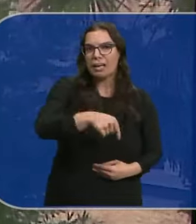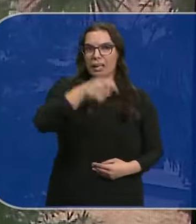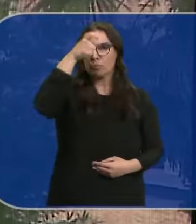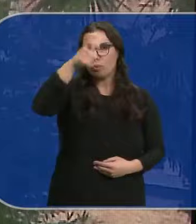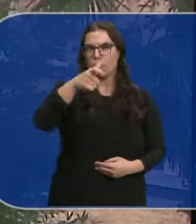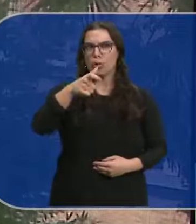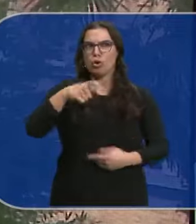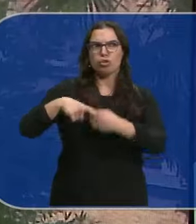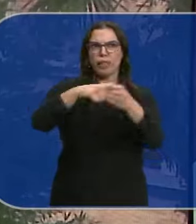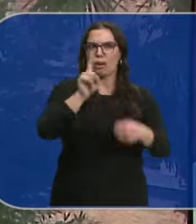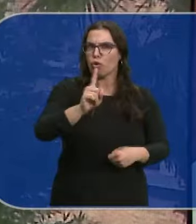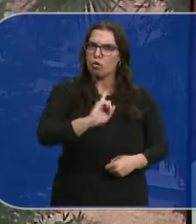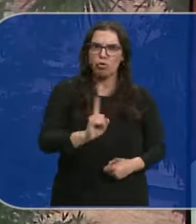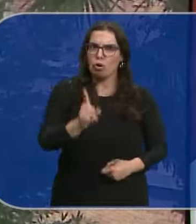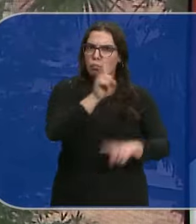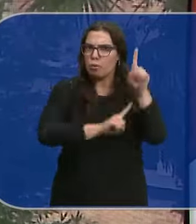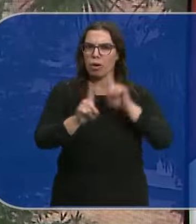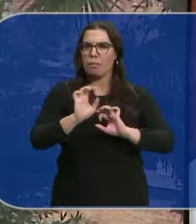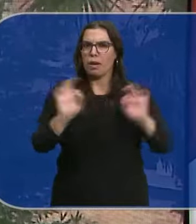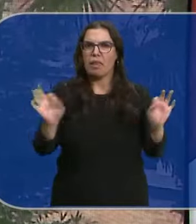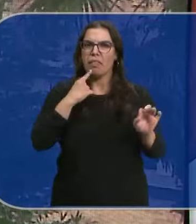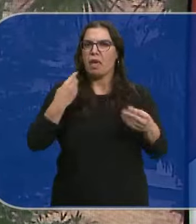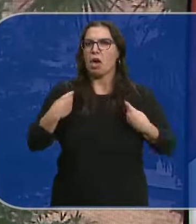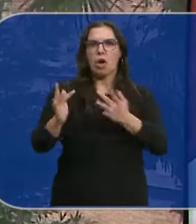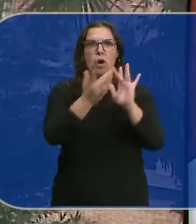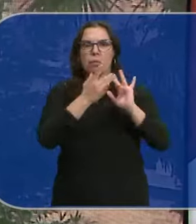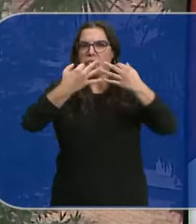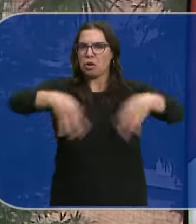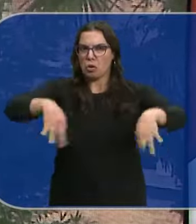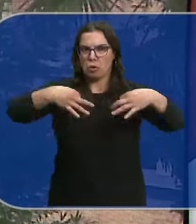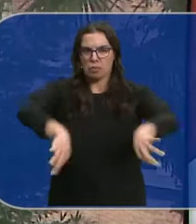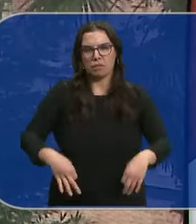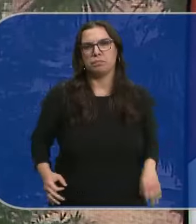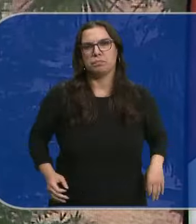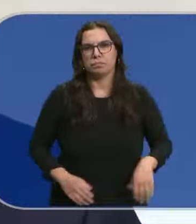no quisiera ser solidaria La convivencia, remarca, ha sido totalmente normal